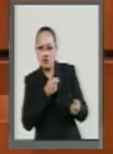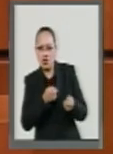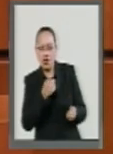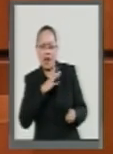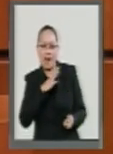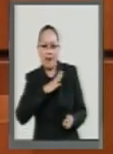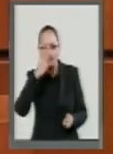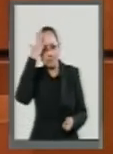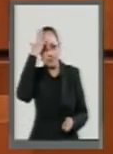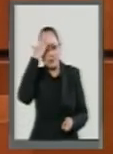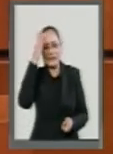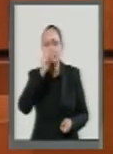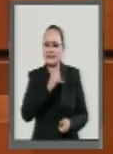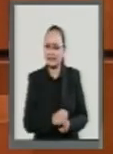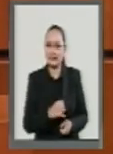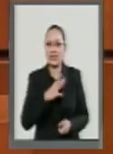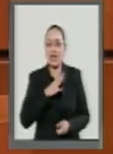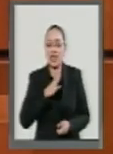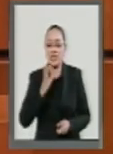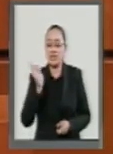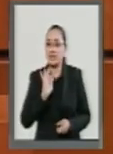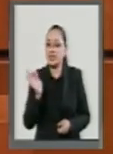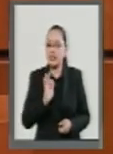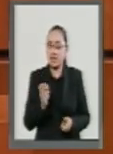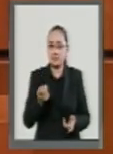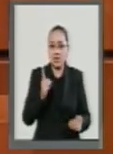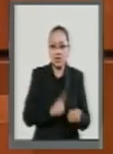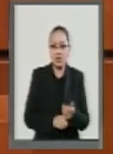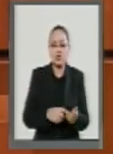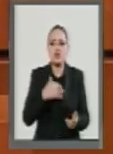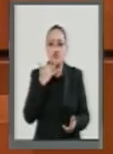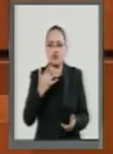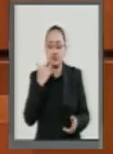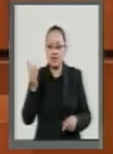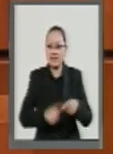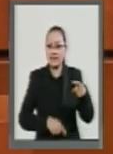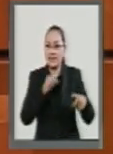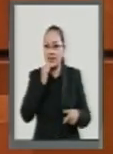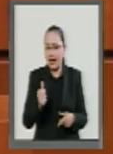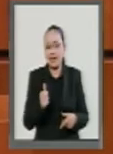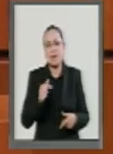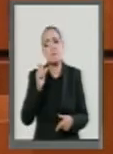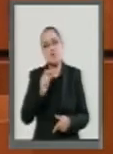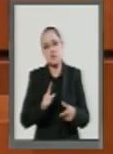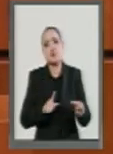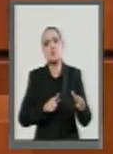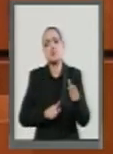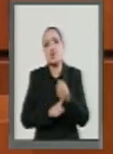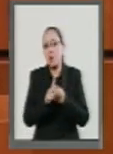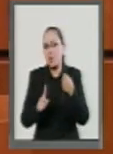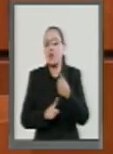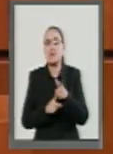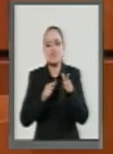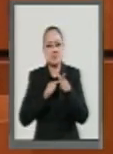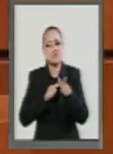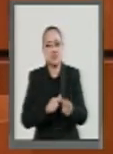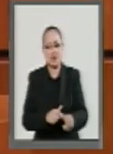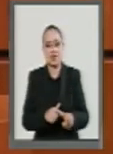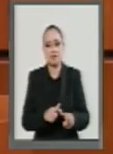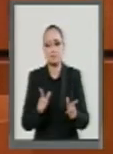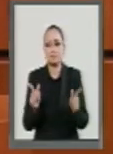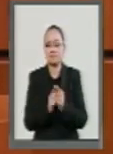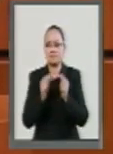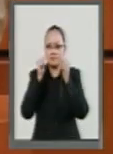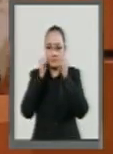difícilmente vamos a poder resolver el problema de los penales en México y estas tragedias seguirán ocurriendo. Por su